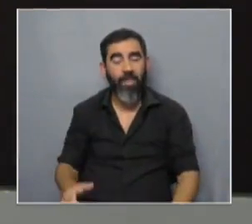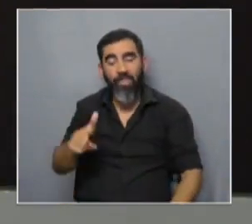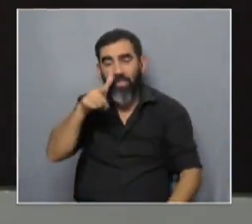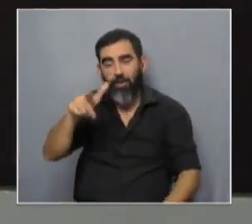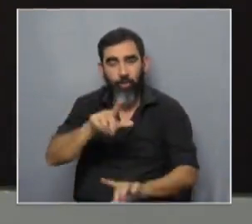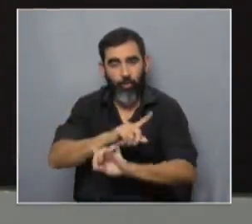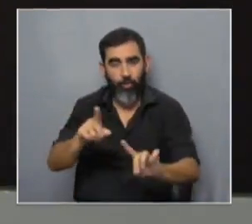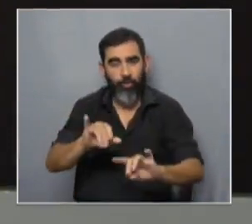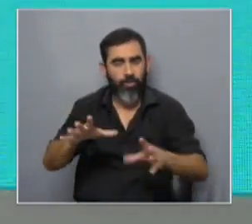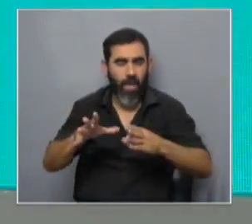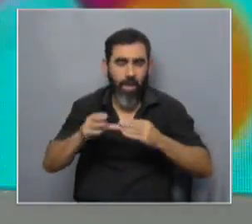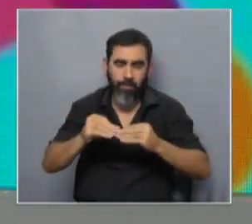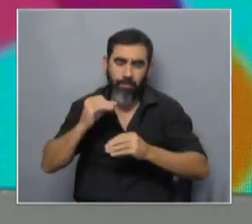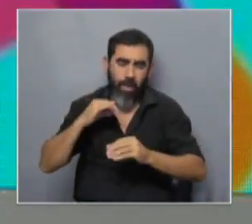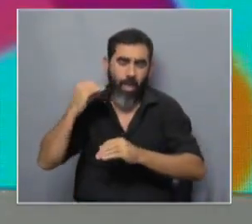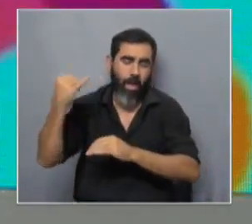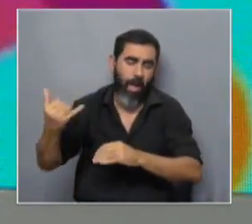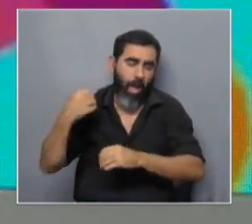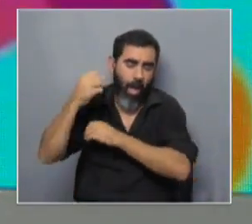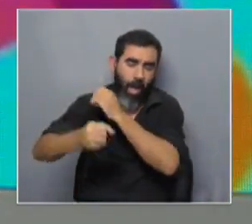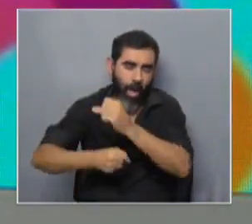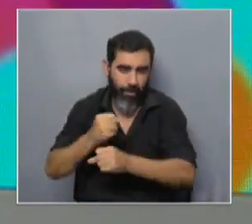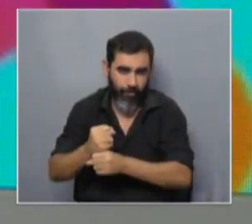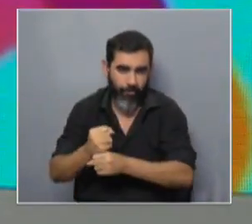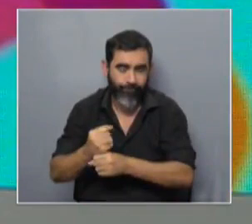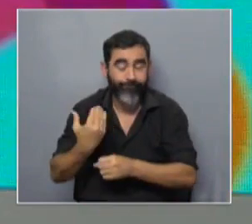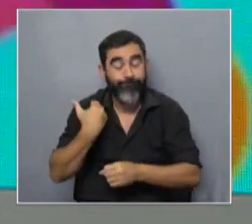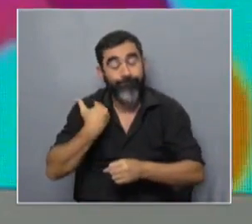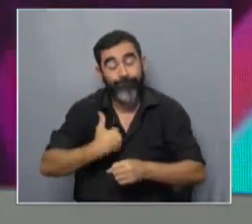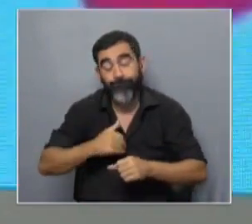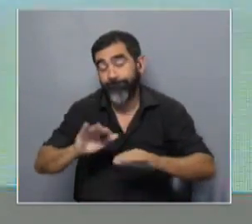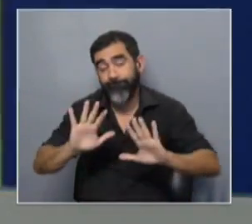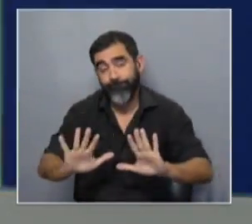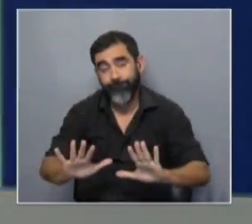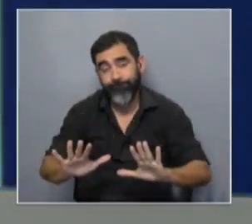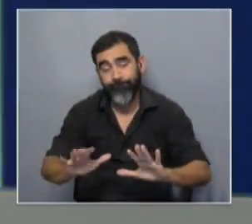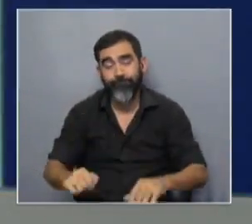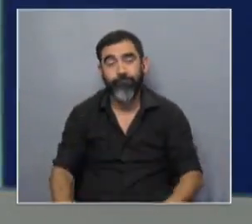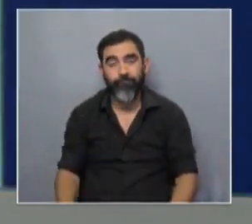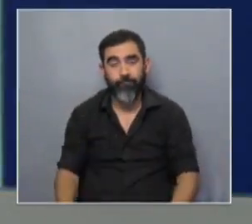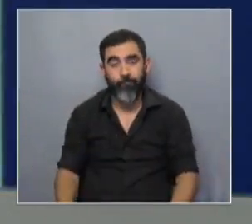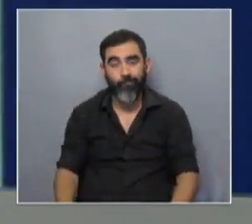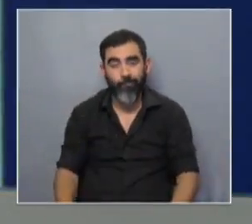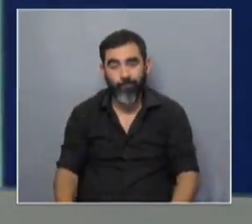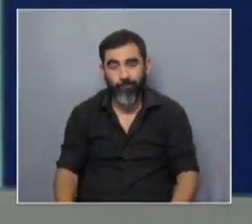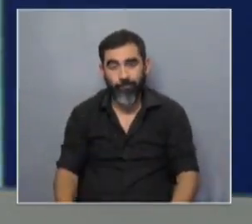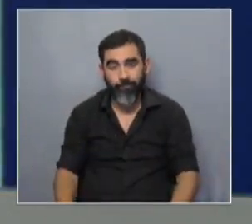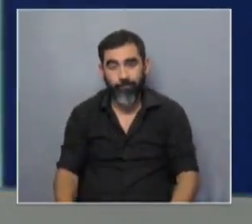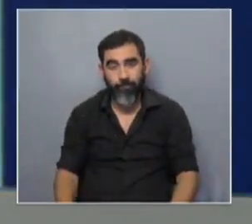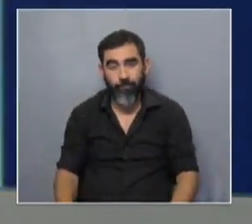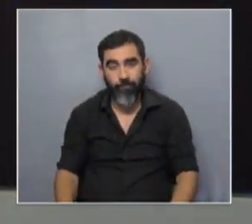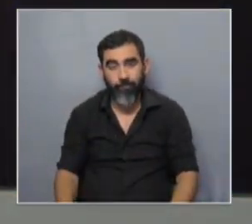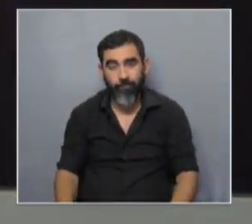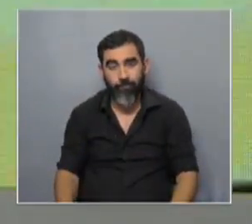pero eso ya lo tengo asumido desde hace muchísimo tiempo por desgracia y eso ocurre prácticamente casi todos